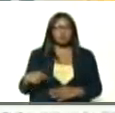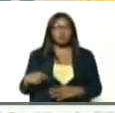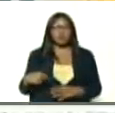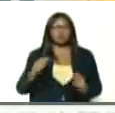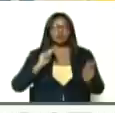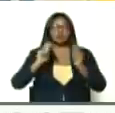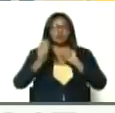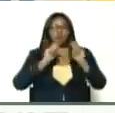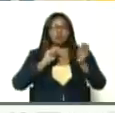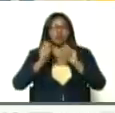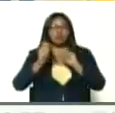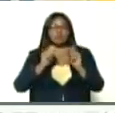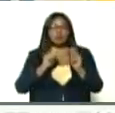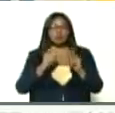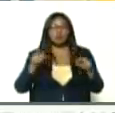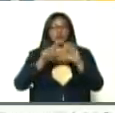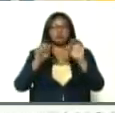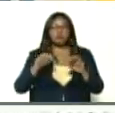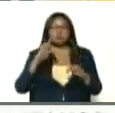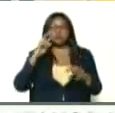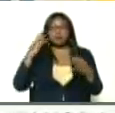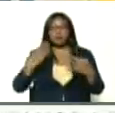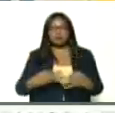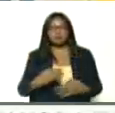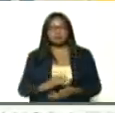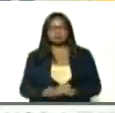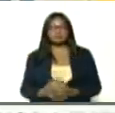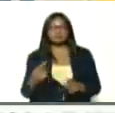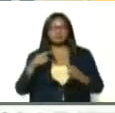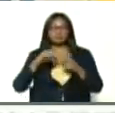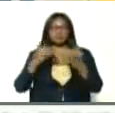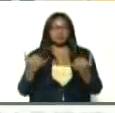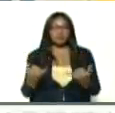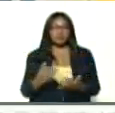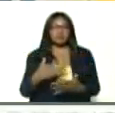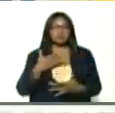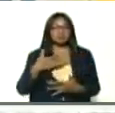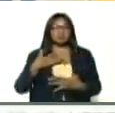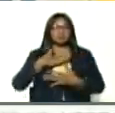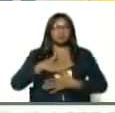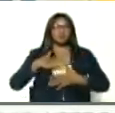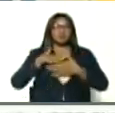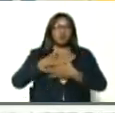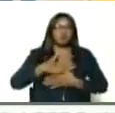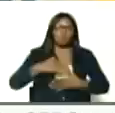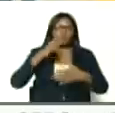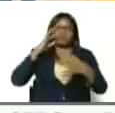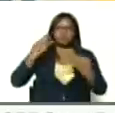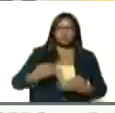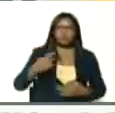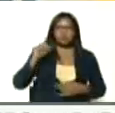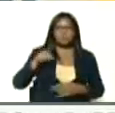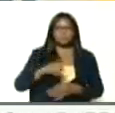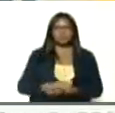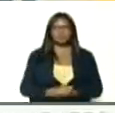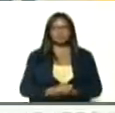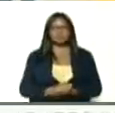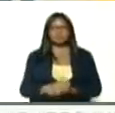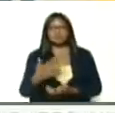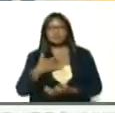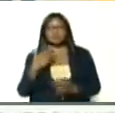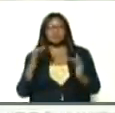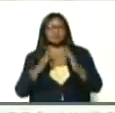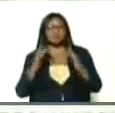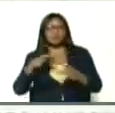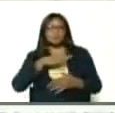turistas, los feligreses, los creyentes, lleguen, y se sientan a gusto, se sientan seguros, se sientan conectados,